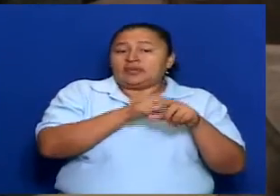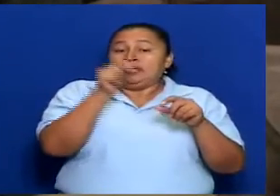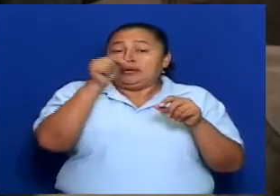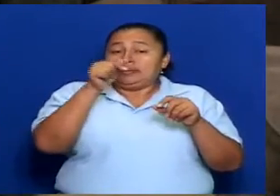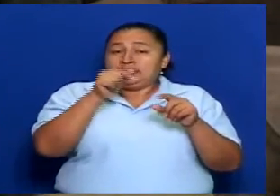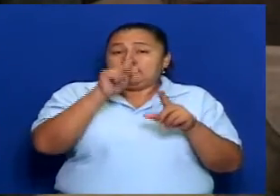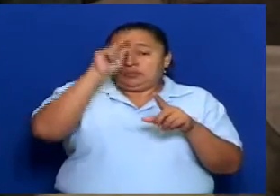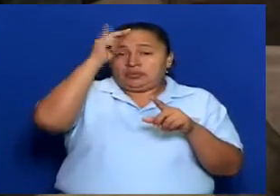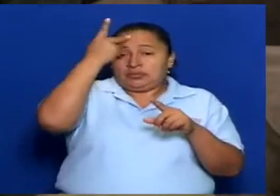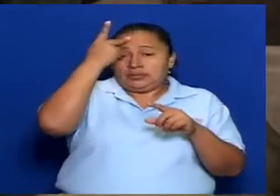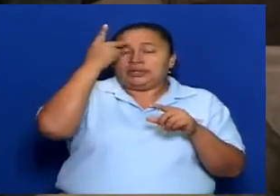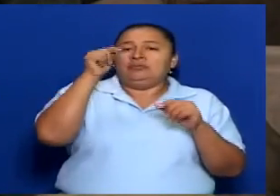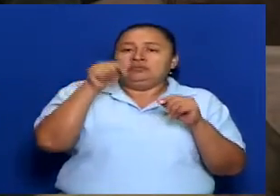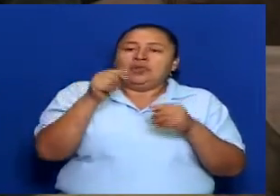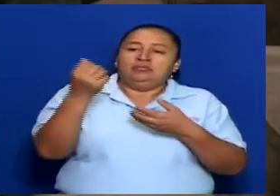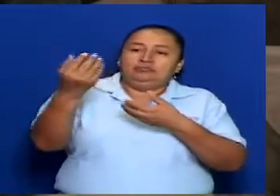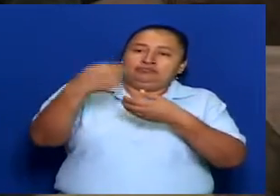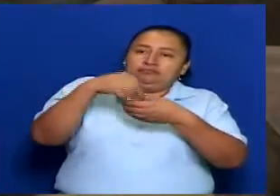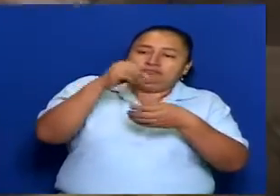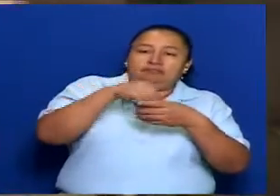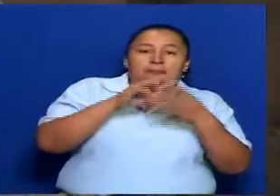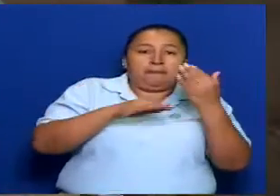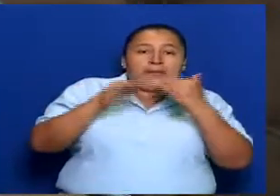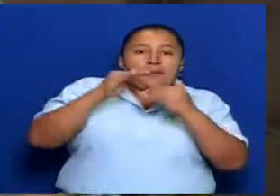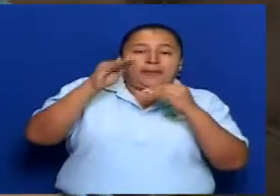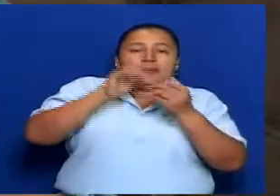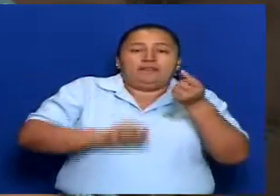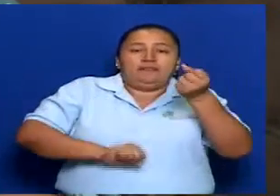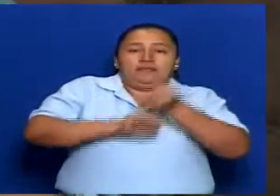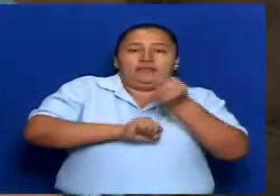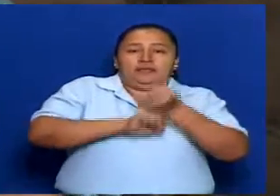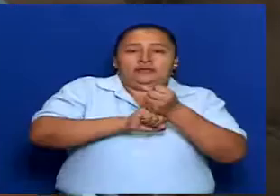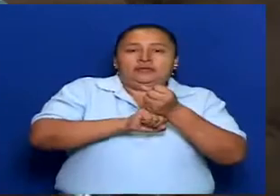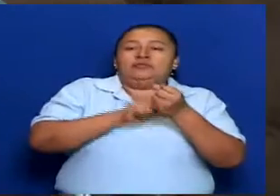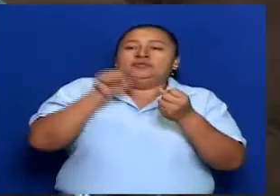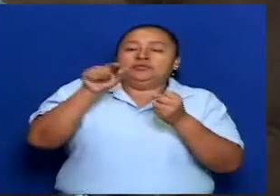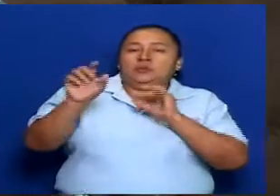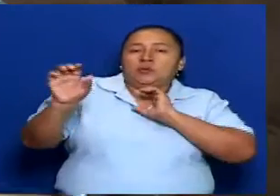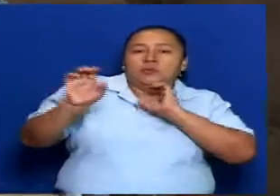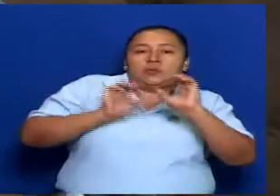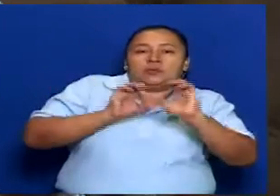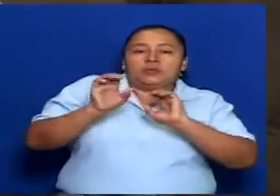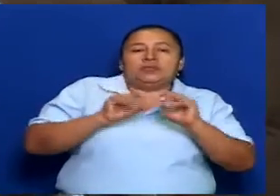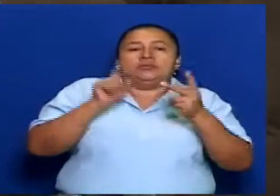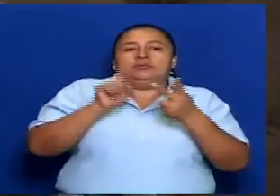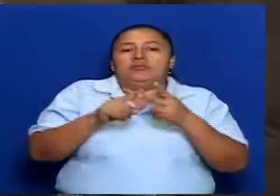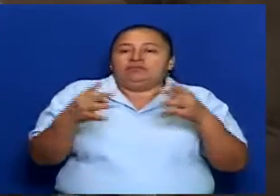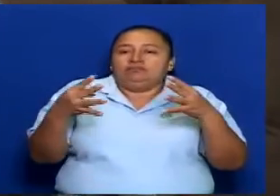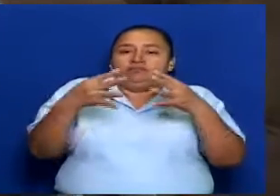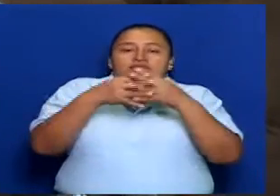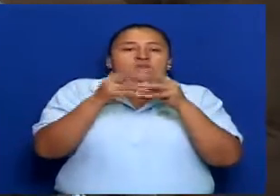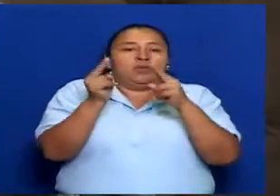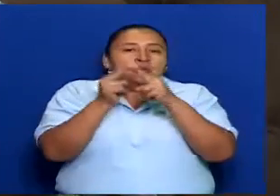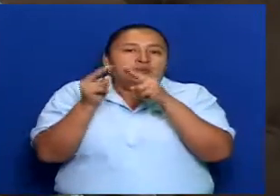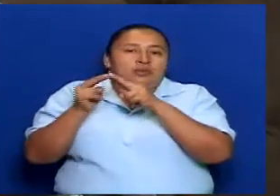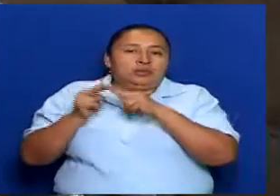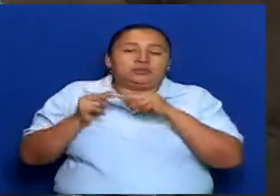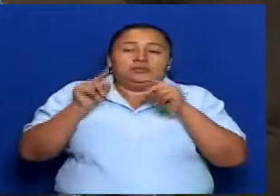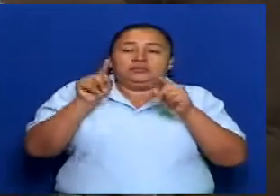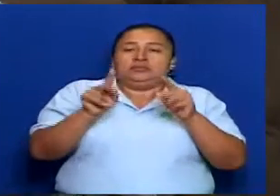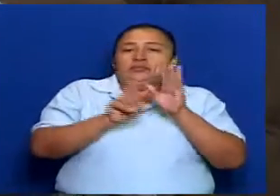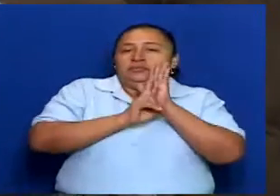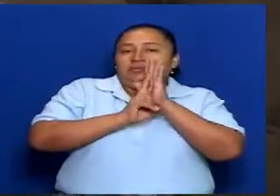política se enriquece más mientras más se fortalece la comunicación, la vinculación con la